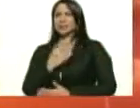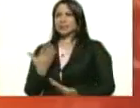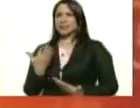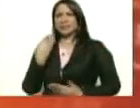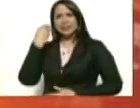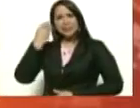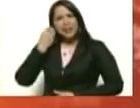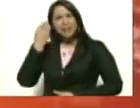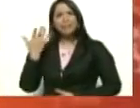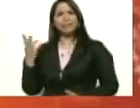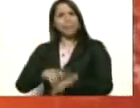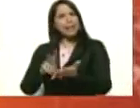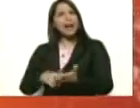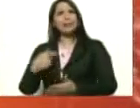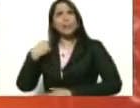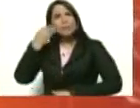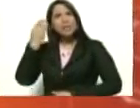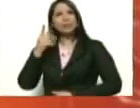ustedes,